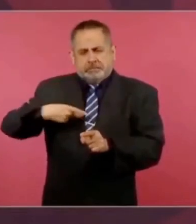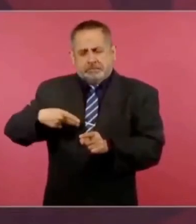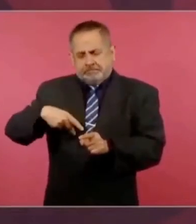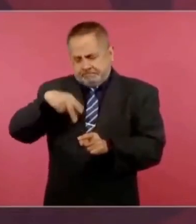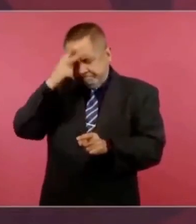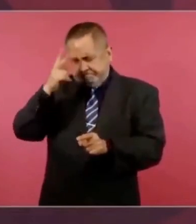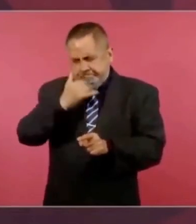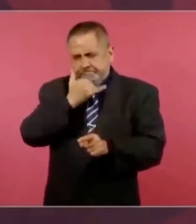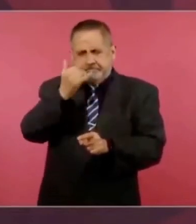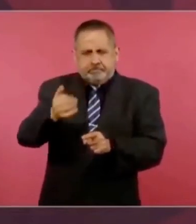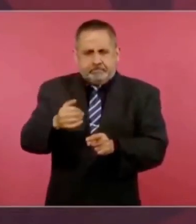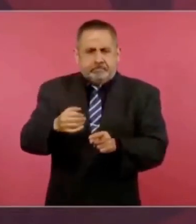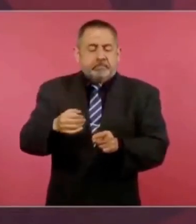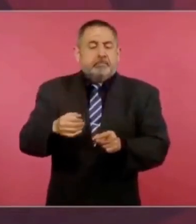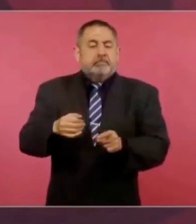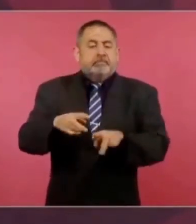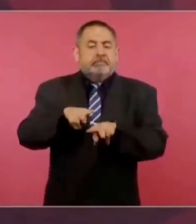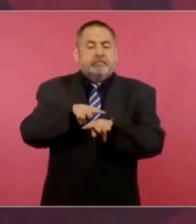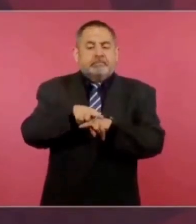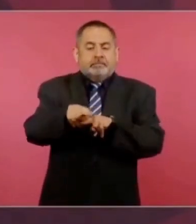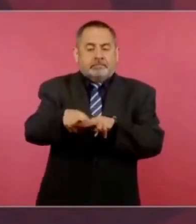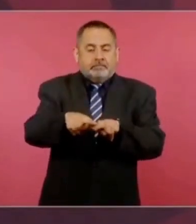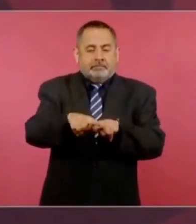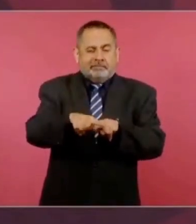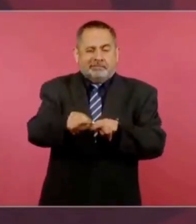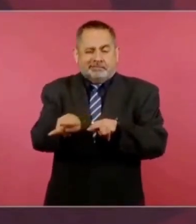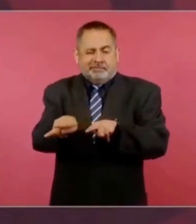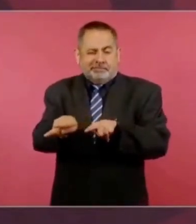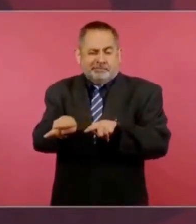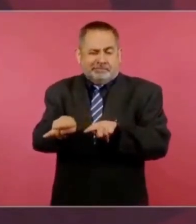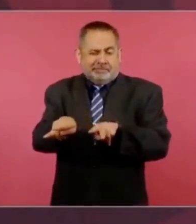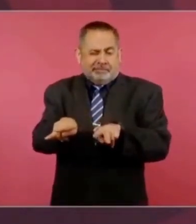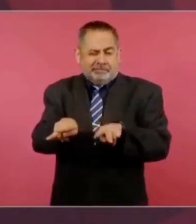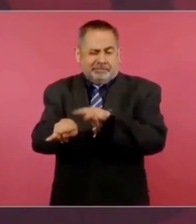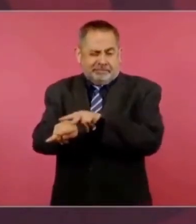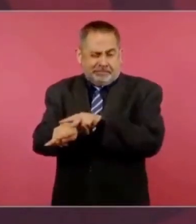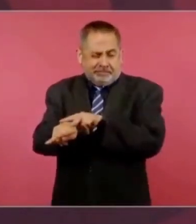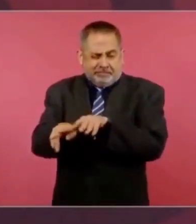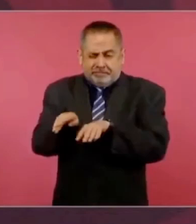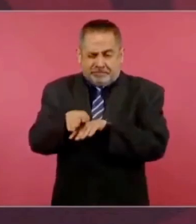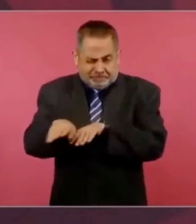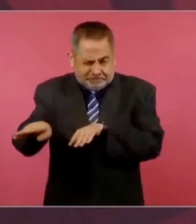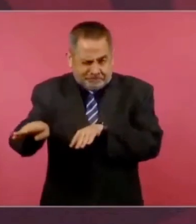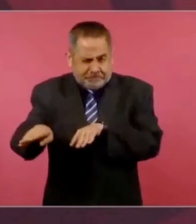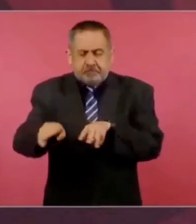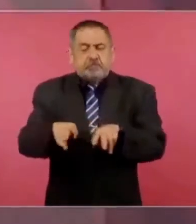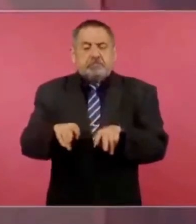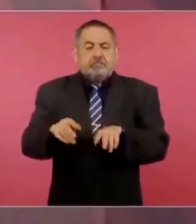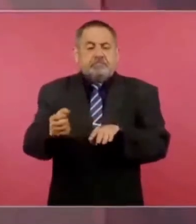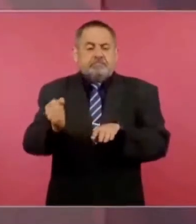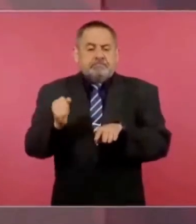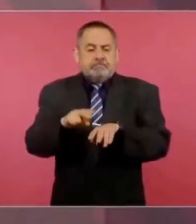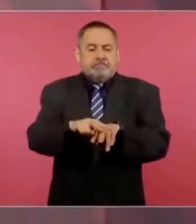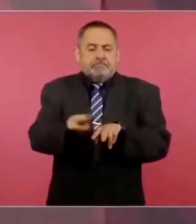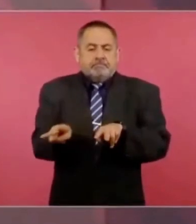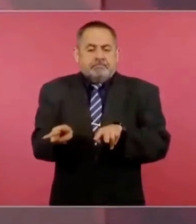no hubo un cambio de vía, no se llevó a cabo